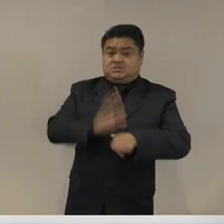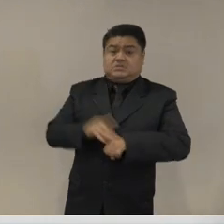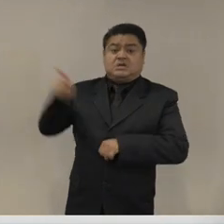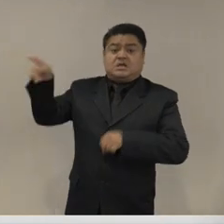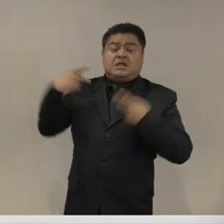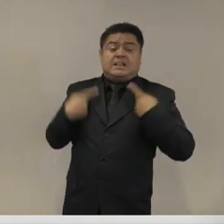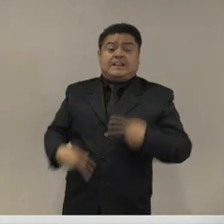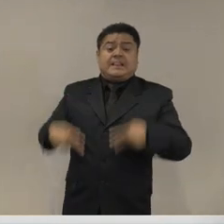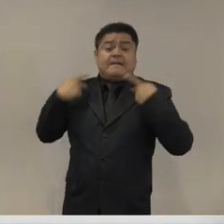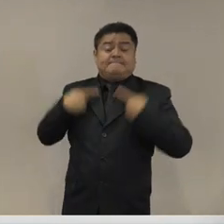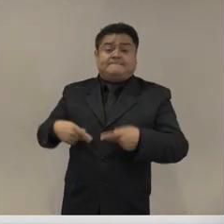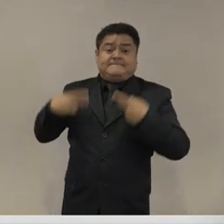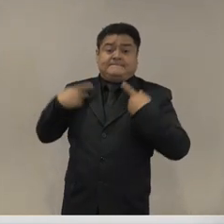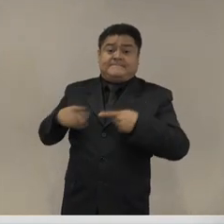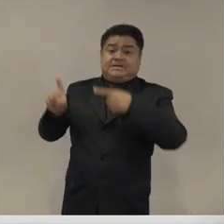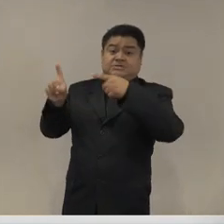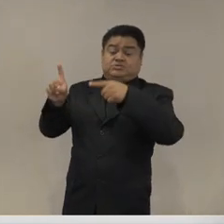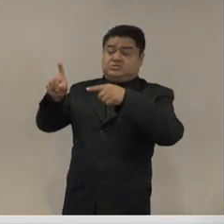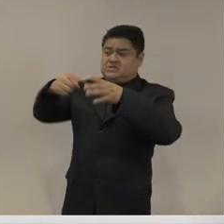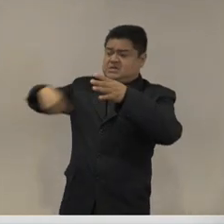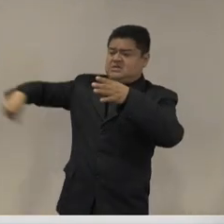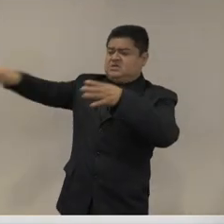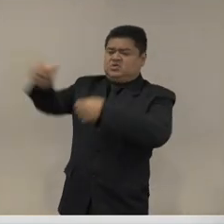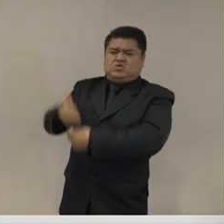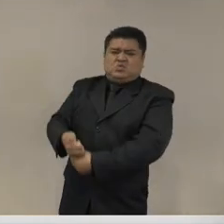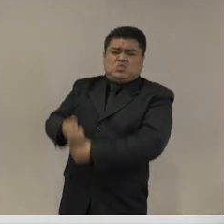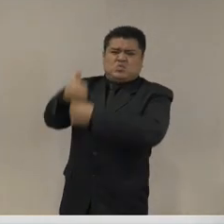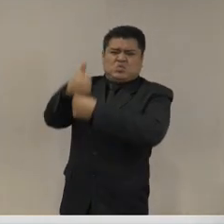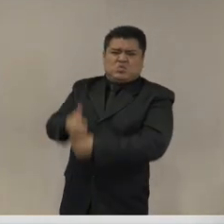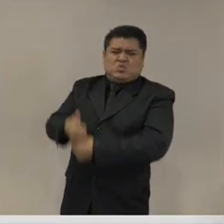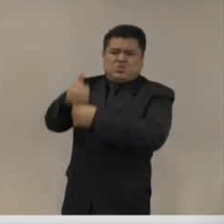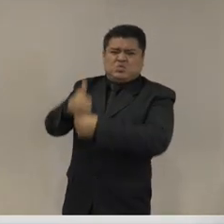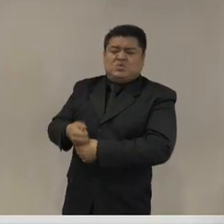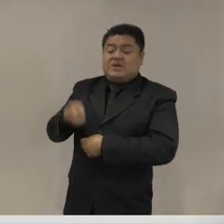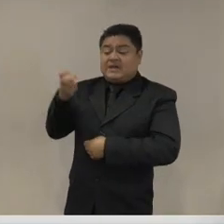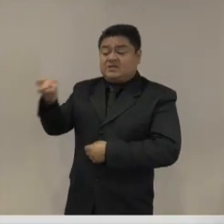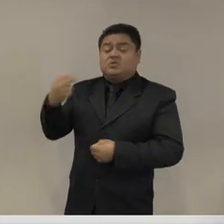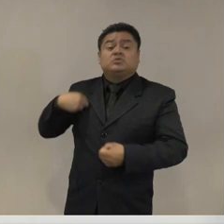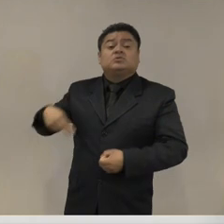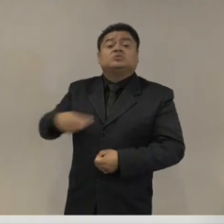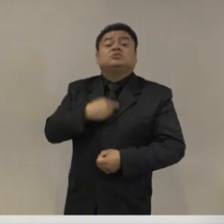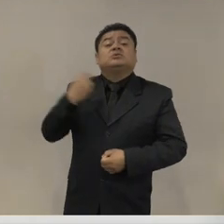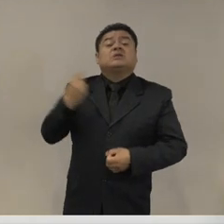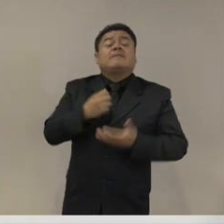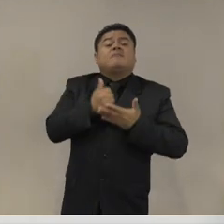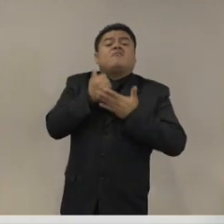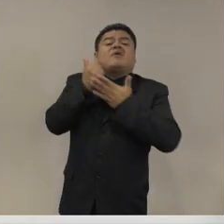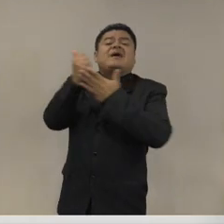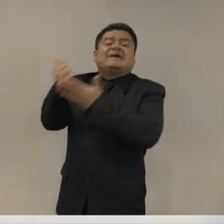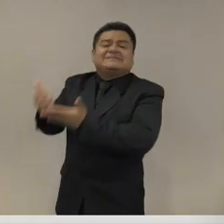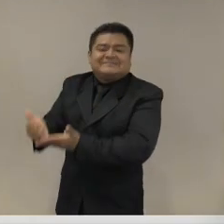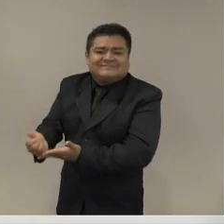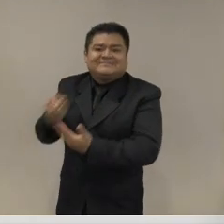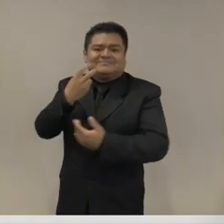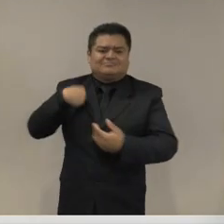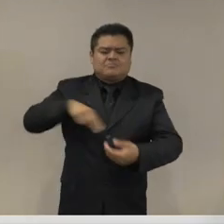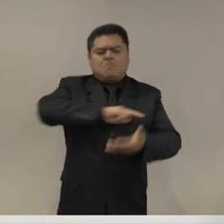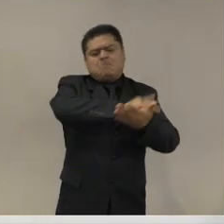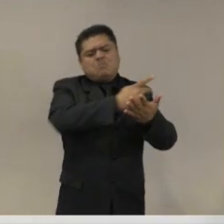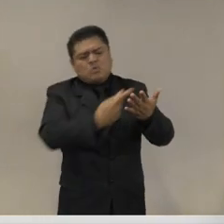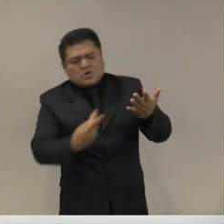son la única opción en términos de construcción de cualquier acción ciudadana de seguridad